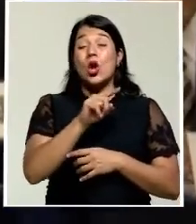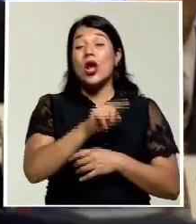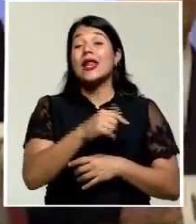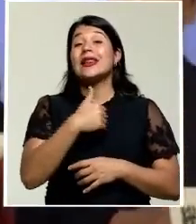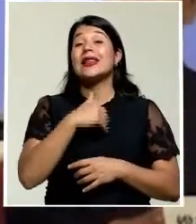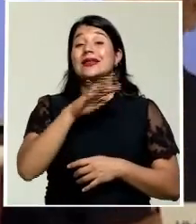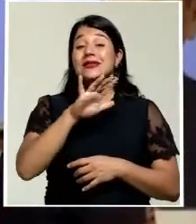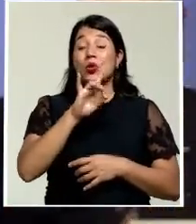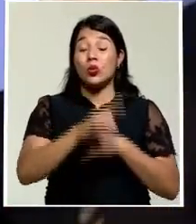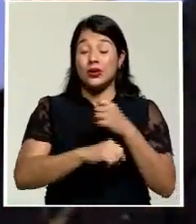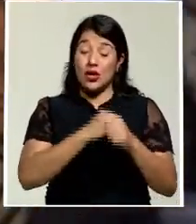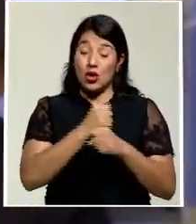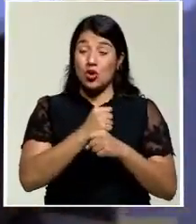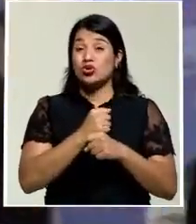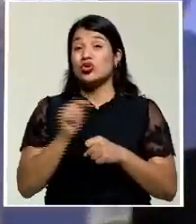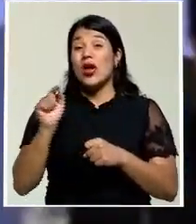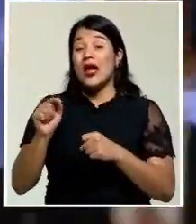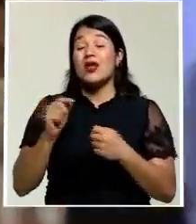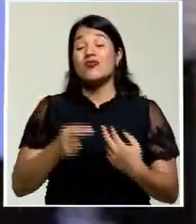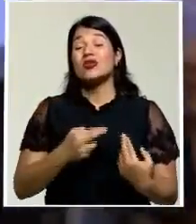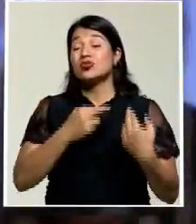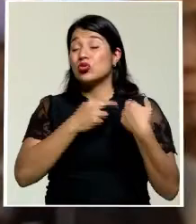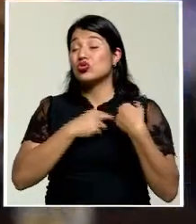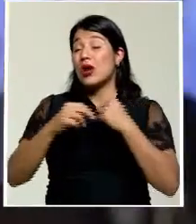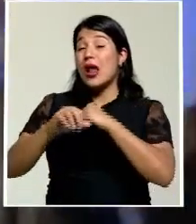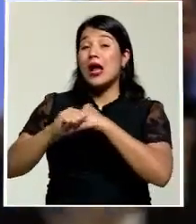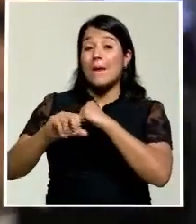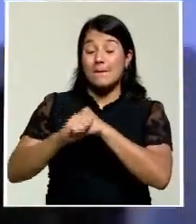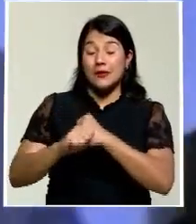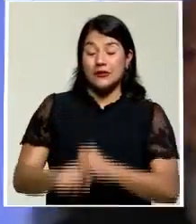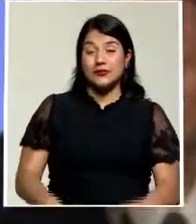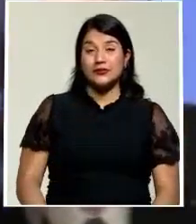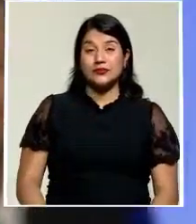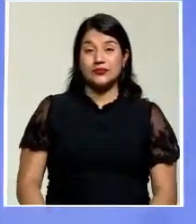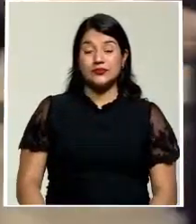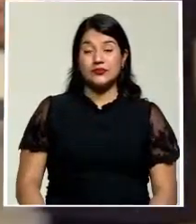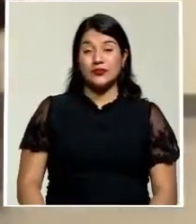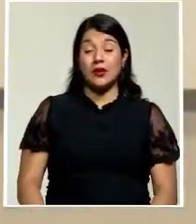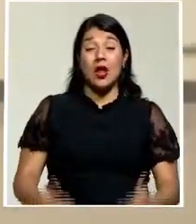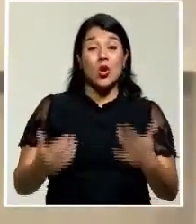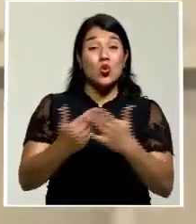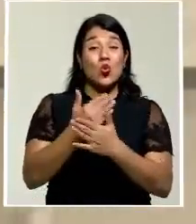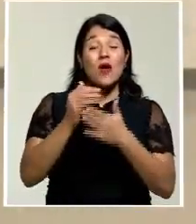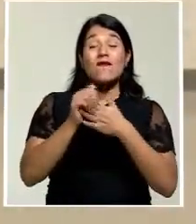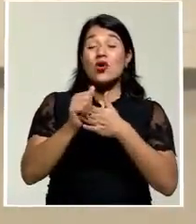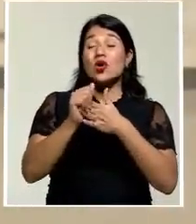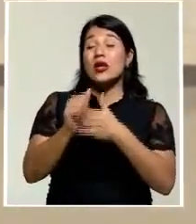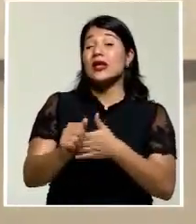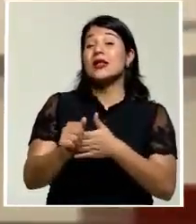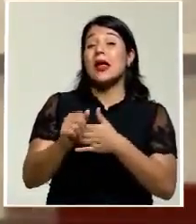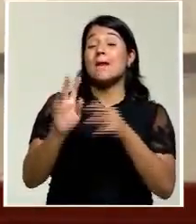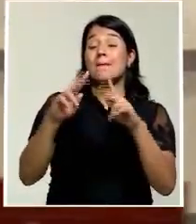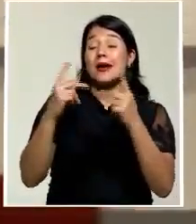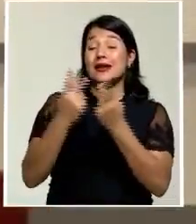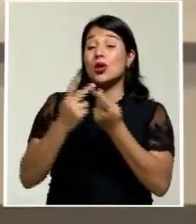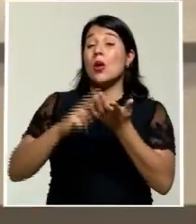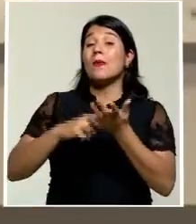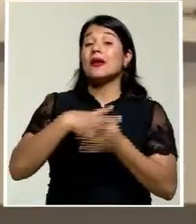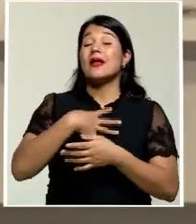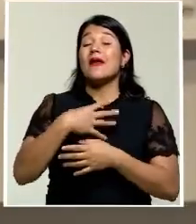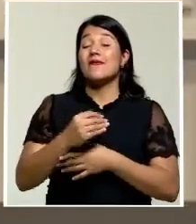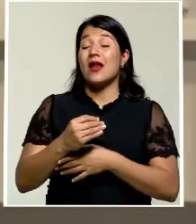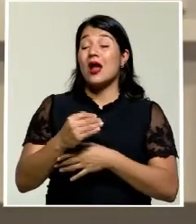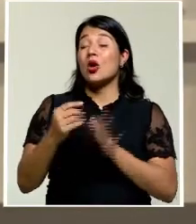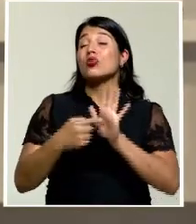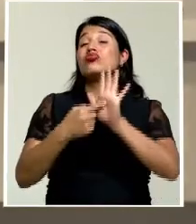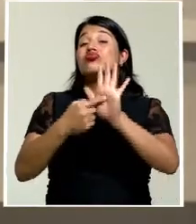está a cargo de la campaña japonesa de vacunación contra el COVID-19. El nuevo líder del PLD será confirmado como primer ministro